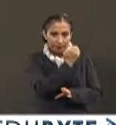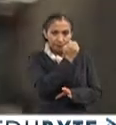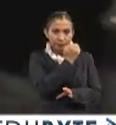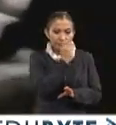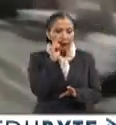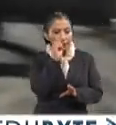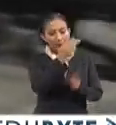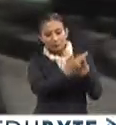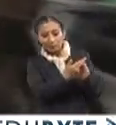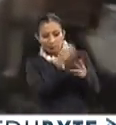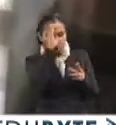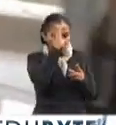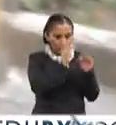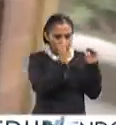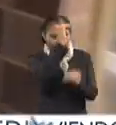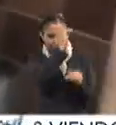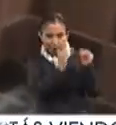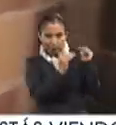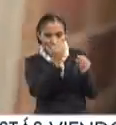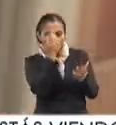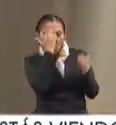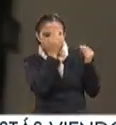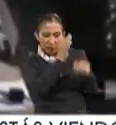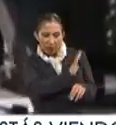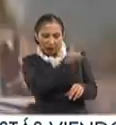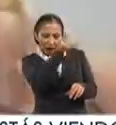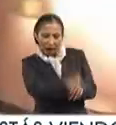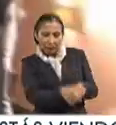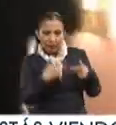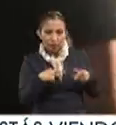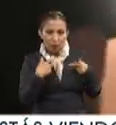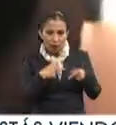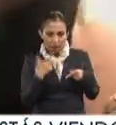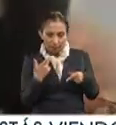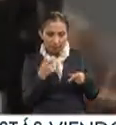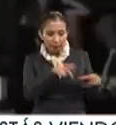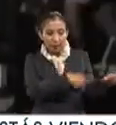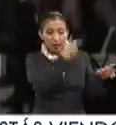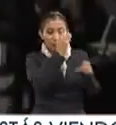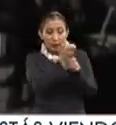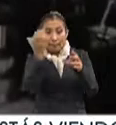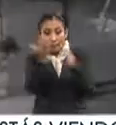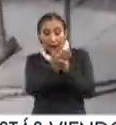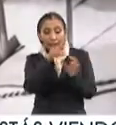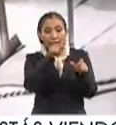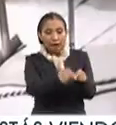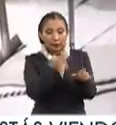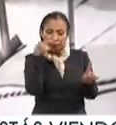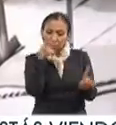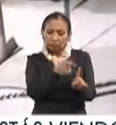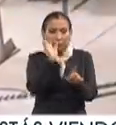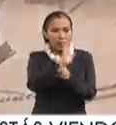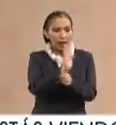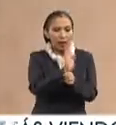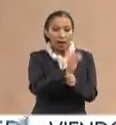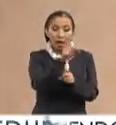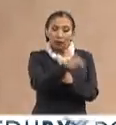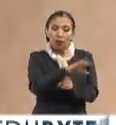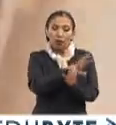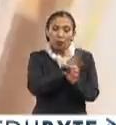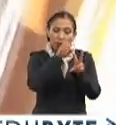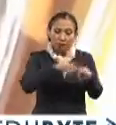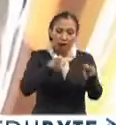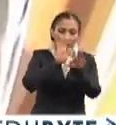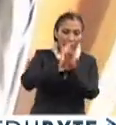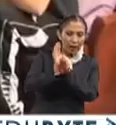bagaje cultural y... Exacto. Los conocimientos generales del aspirante. La segunda etapa sí es estrictamente cinematográfica, ya tiene que ver con el